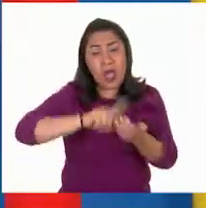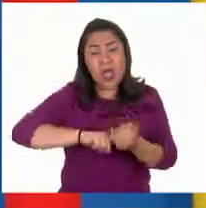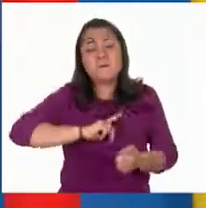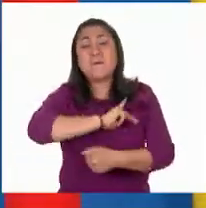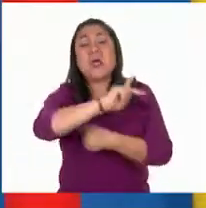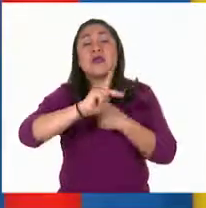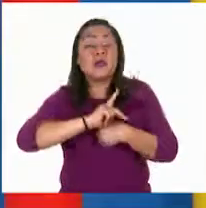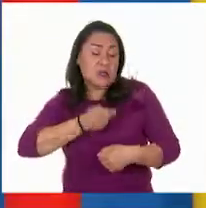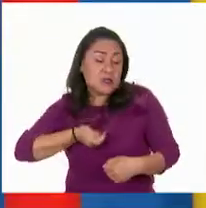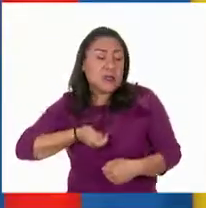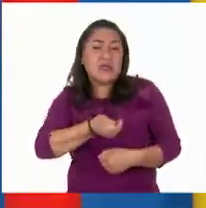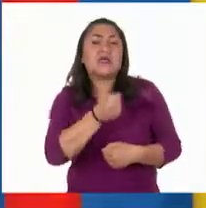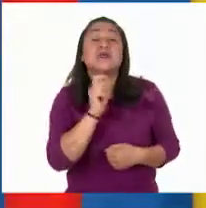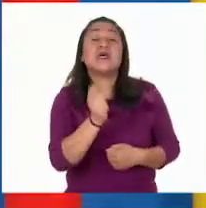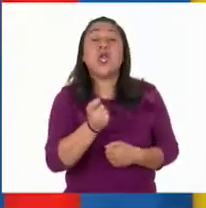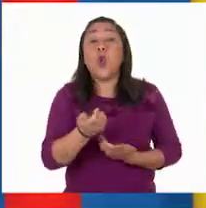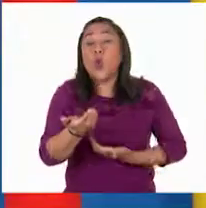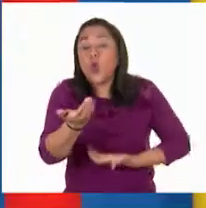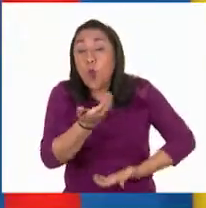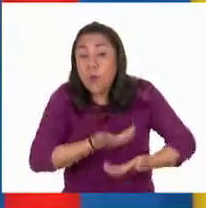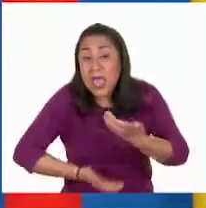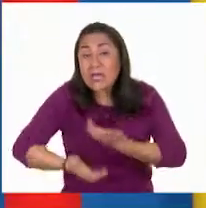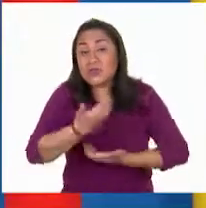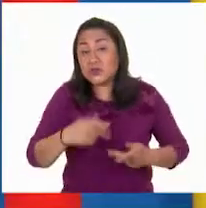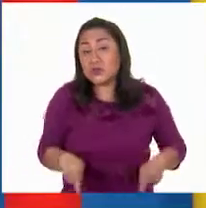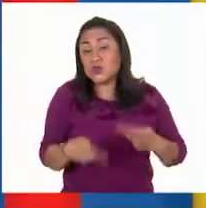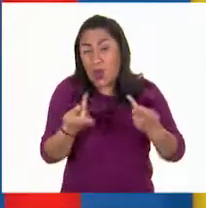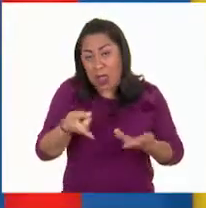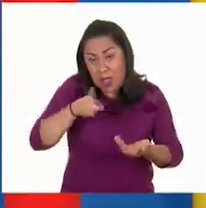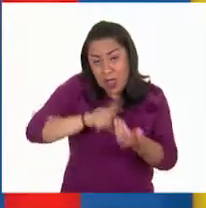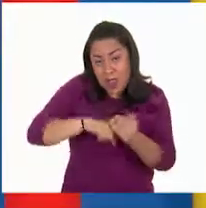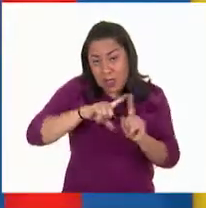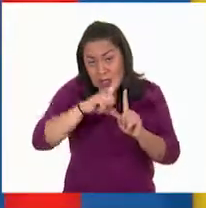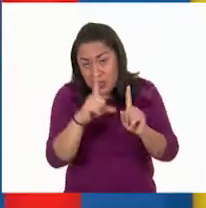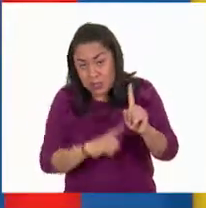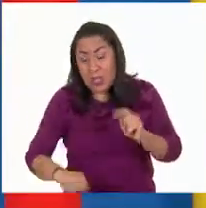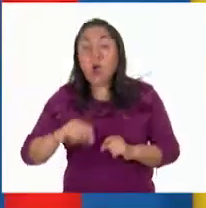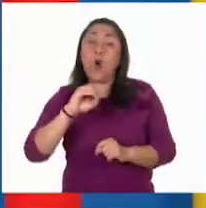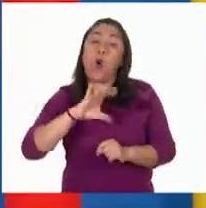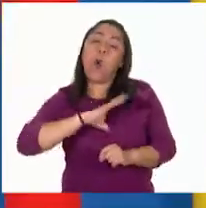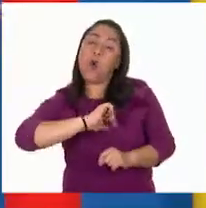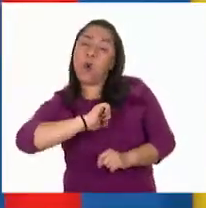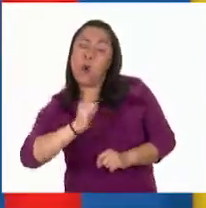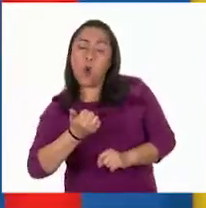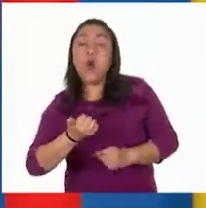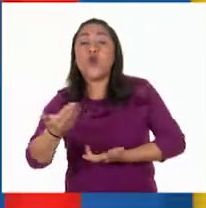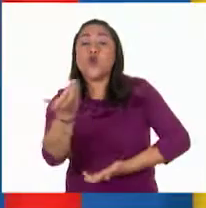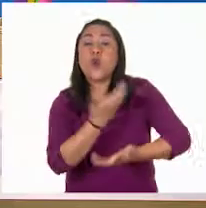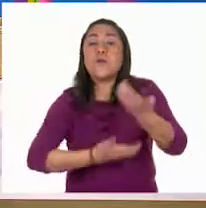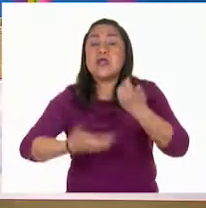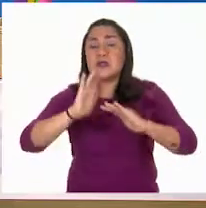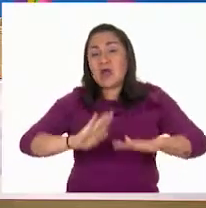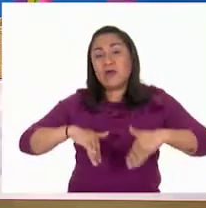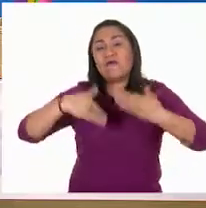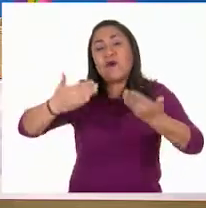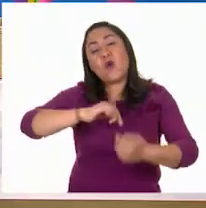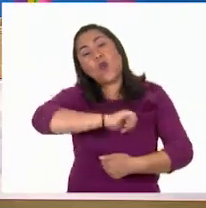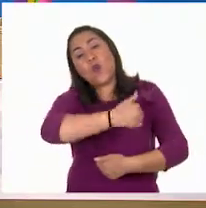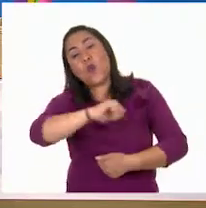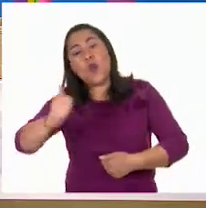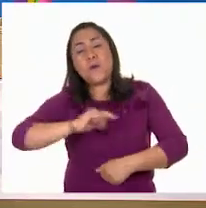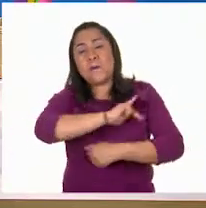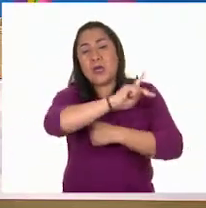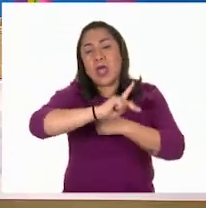comercio interno o entre países y se le conoce como comercio externo, Larisa. Maestra,